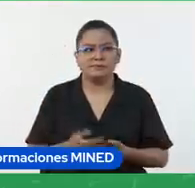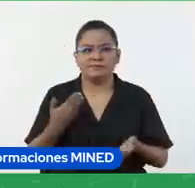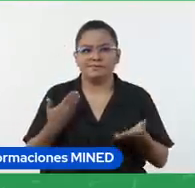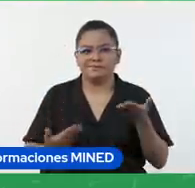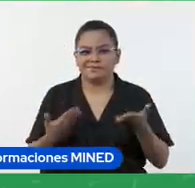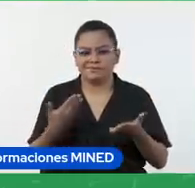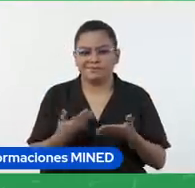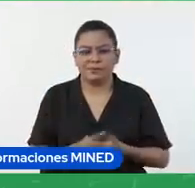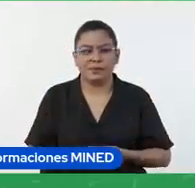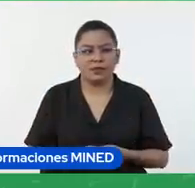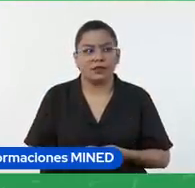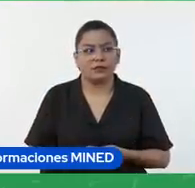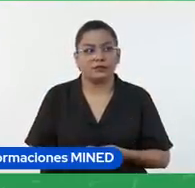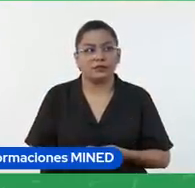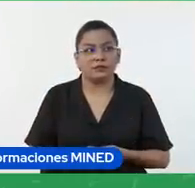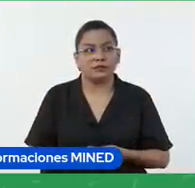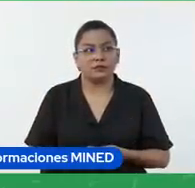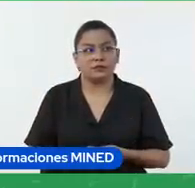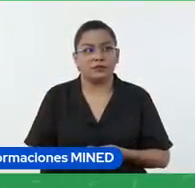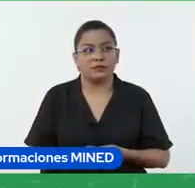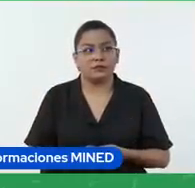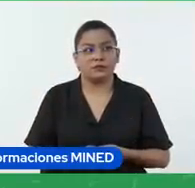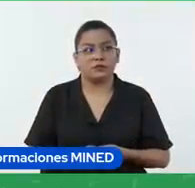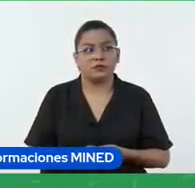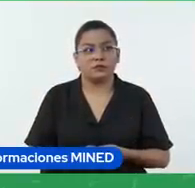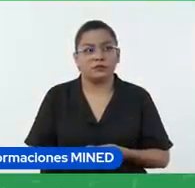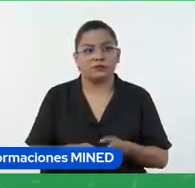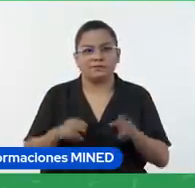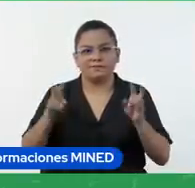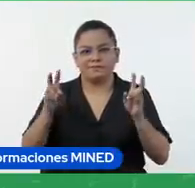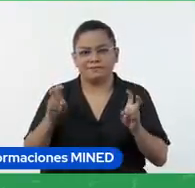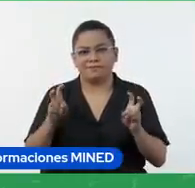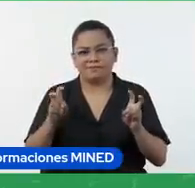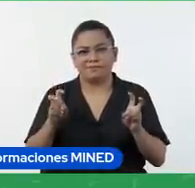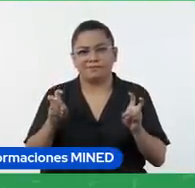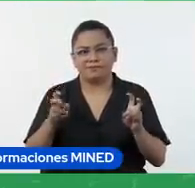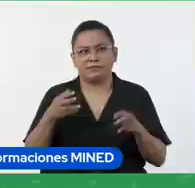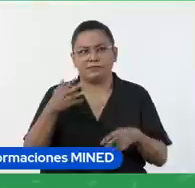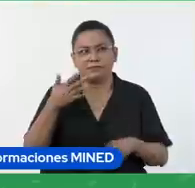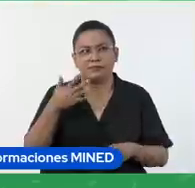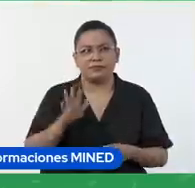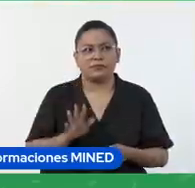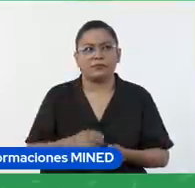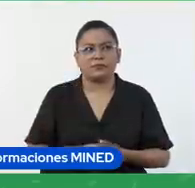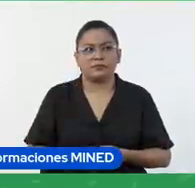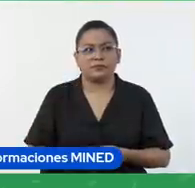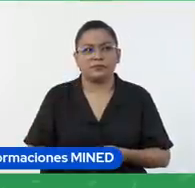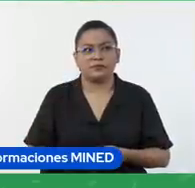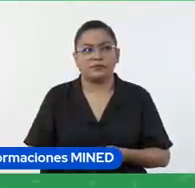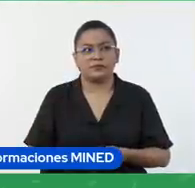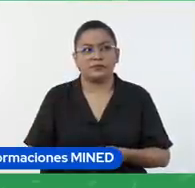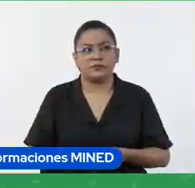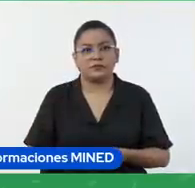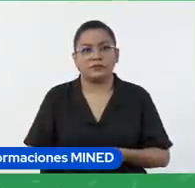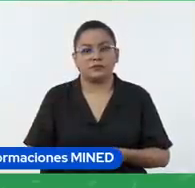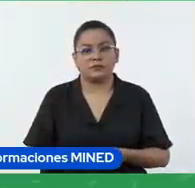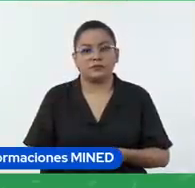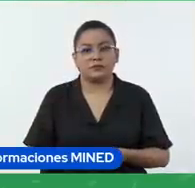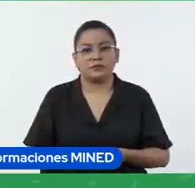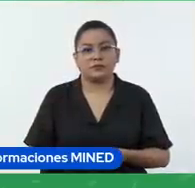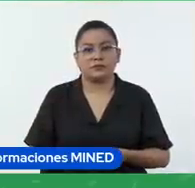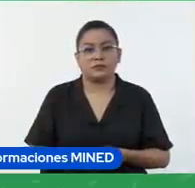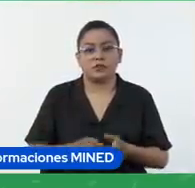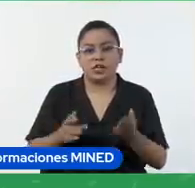de un mismo contenido se quedó con una parte siguiendo el ejemplo que mostraba con la